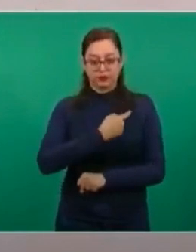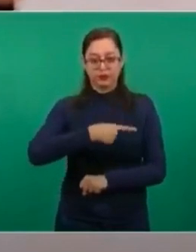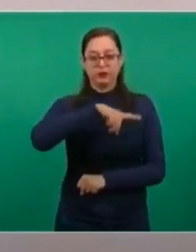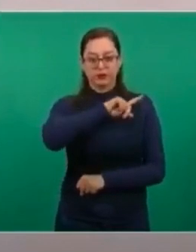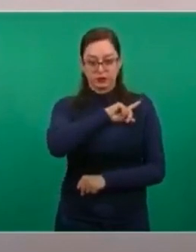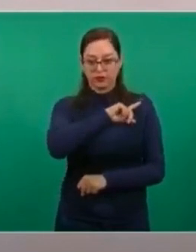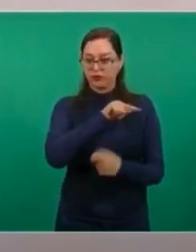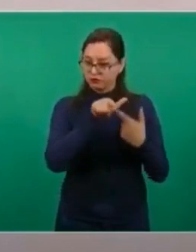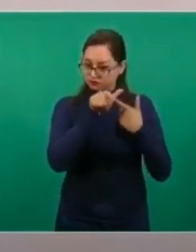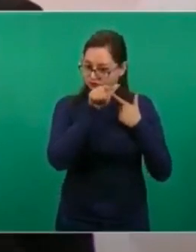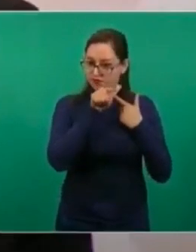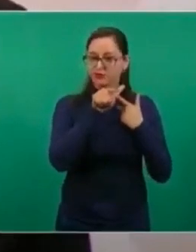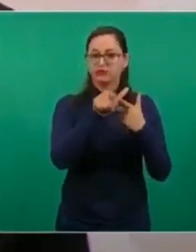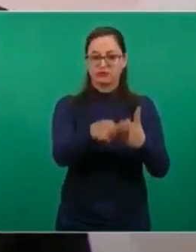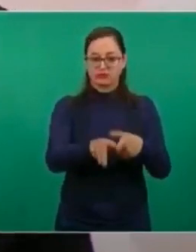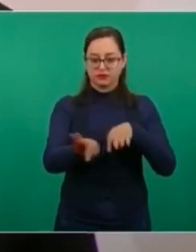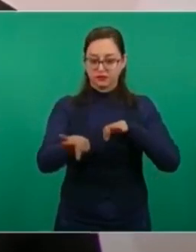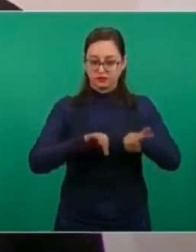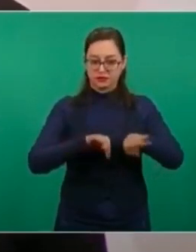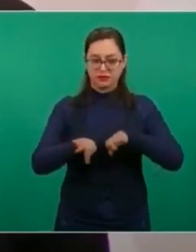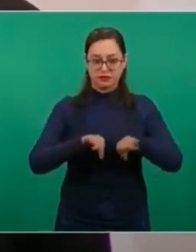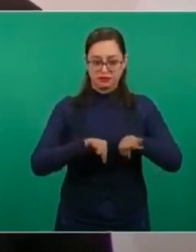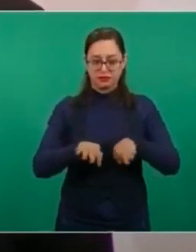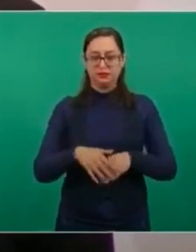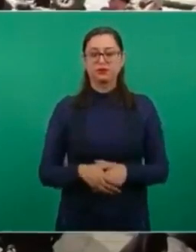salud, van a mantener su trabajo.